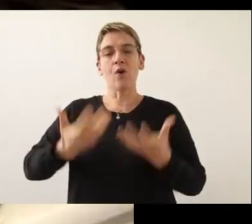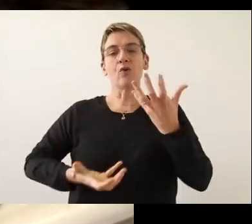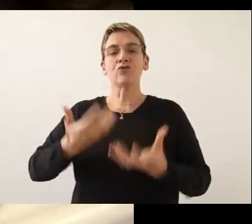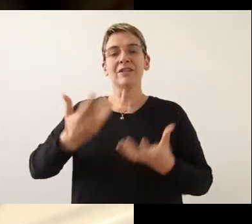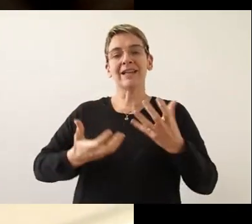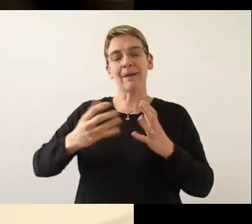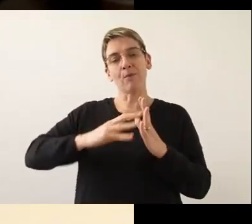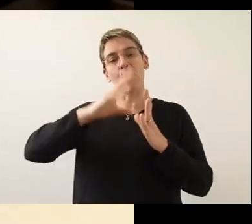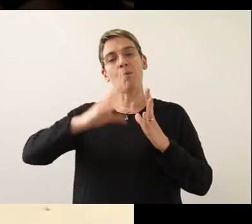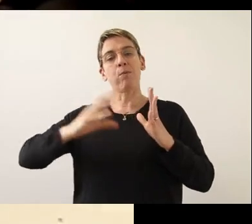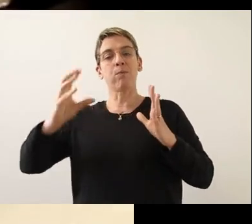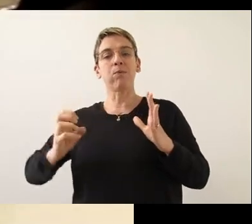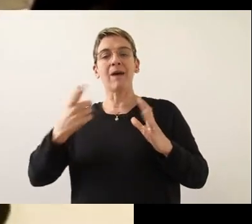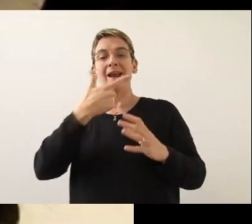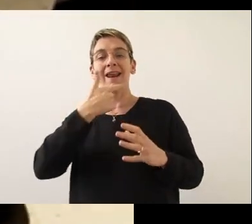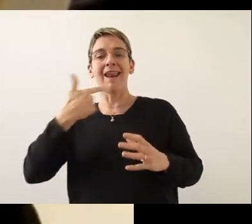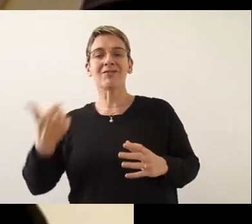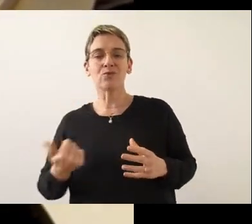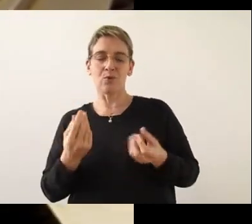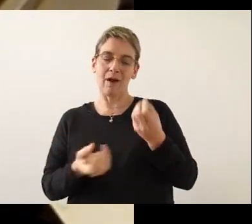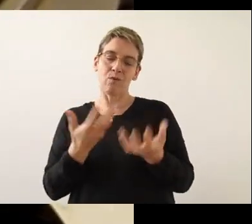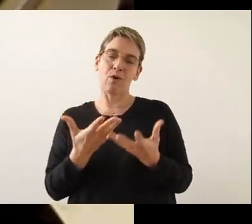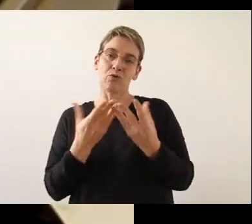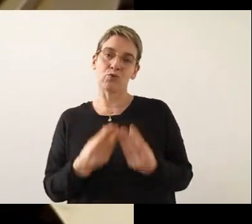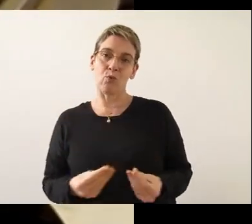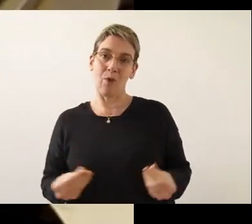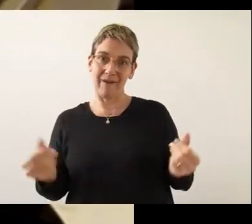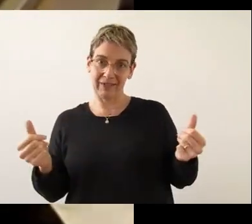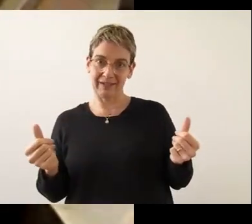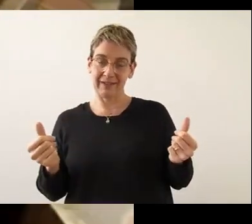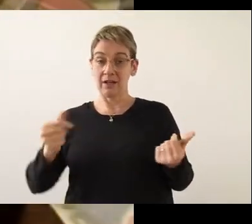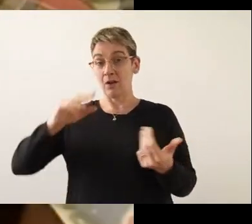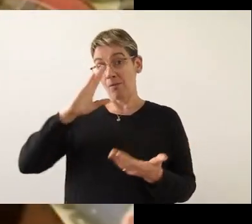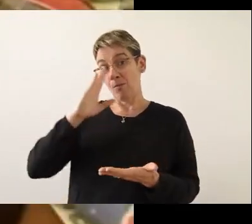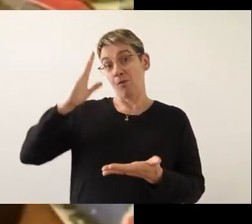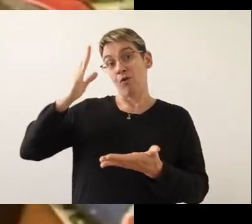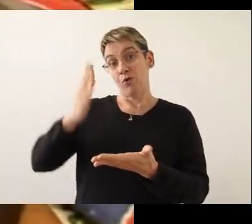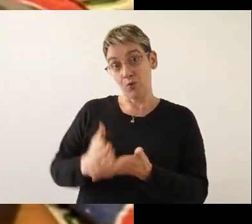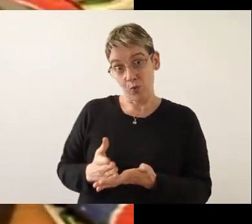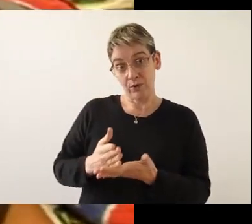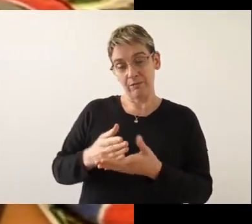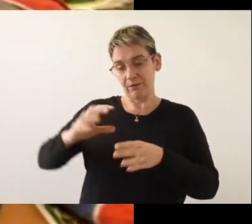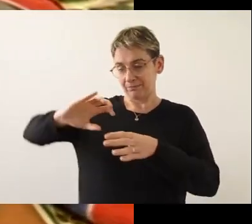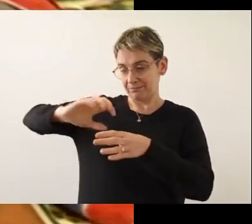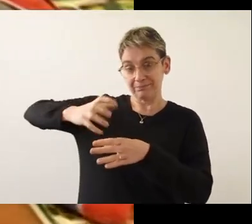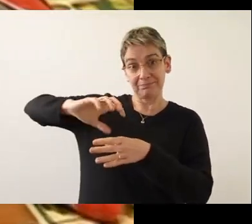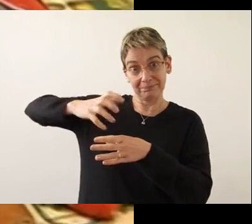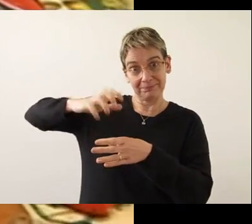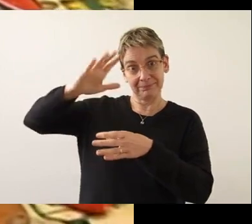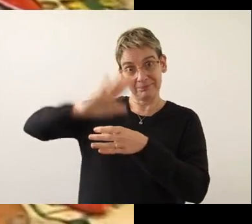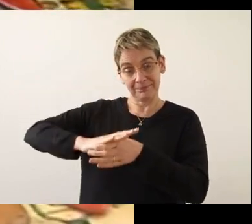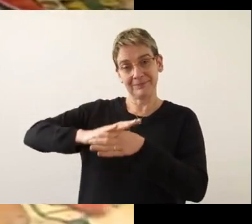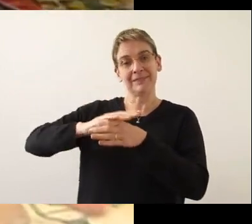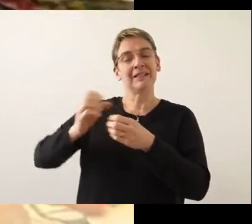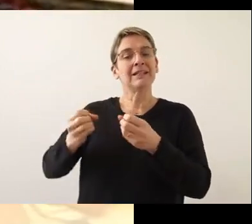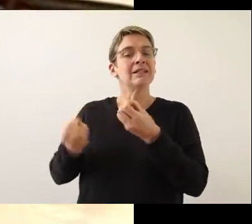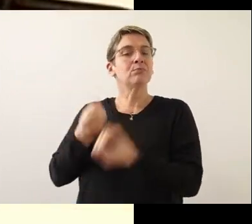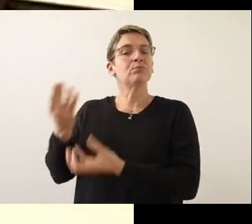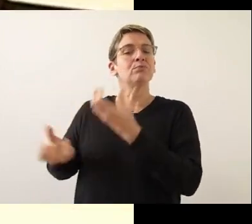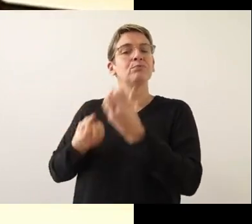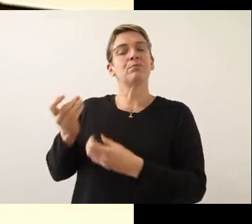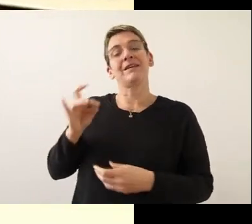cocinamos los boniatos en el almíbar a fuego lento. Por último, envasamos y